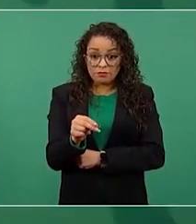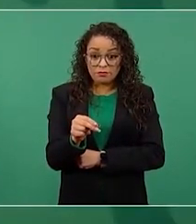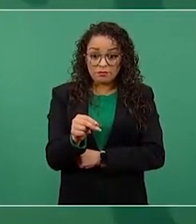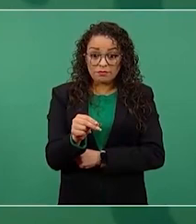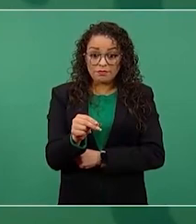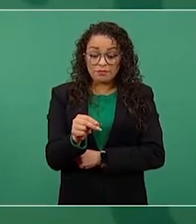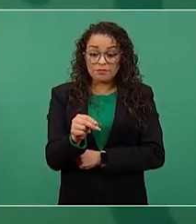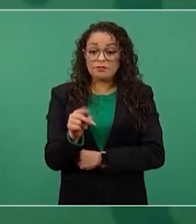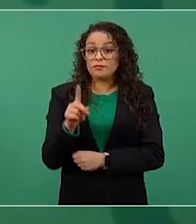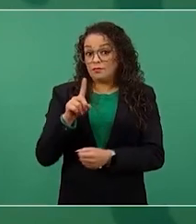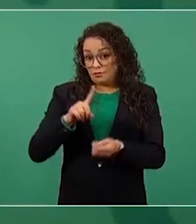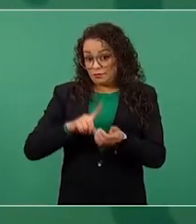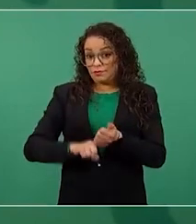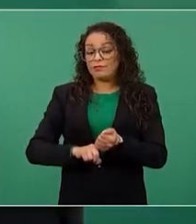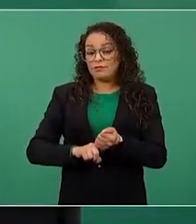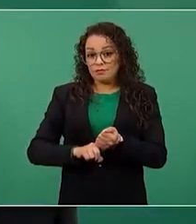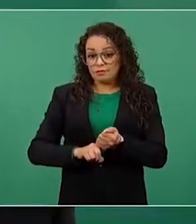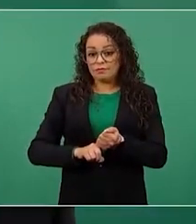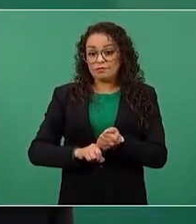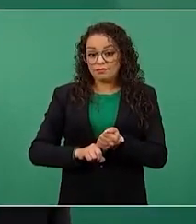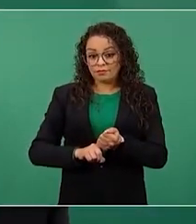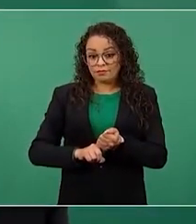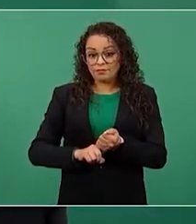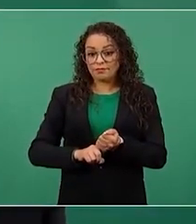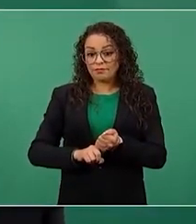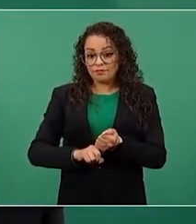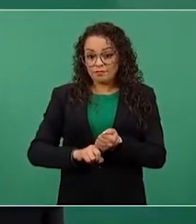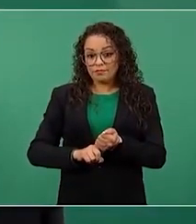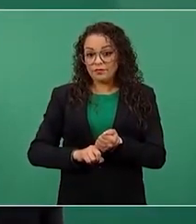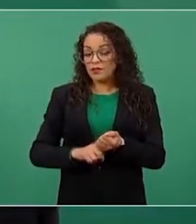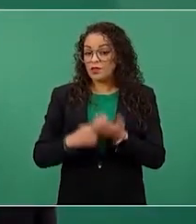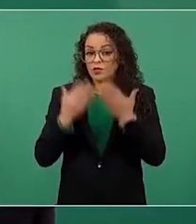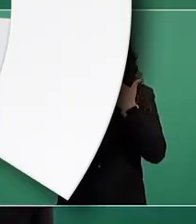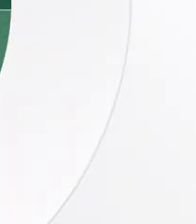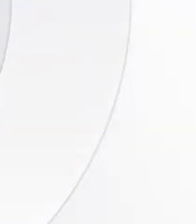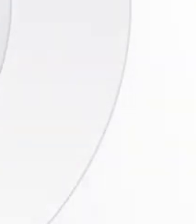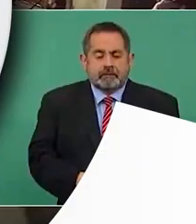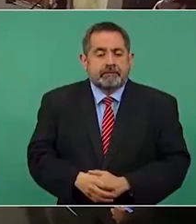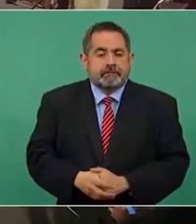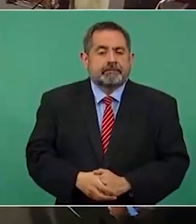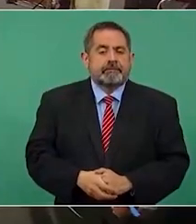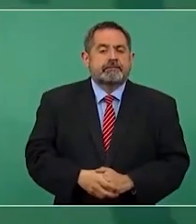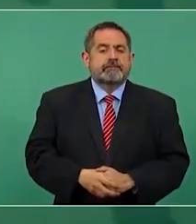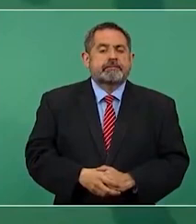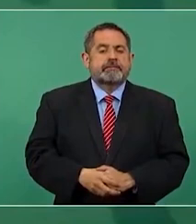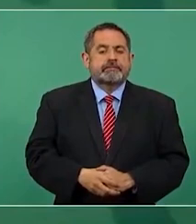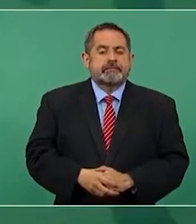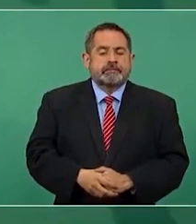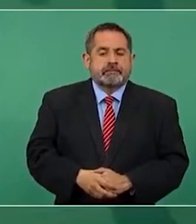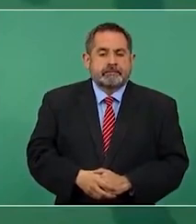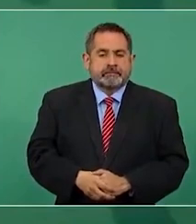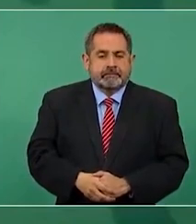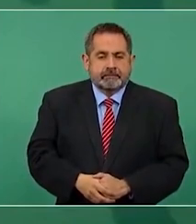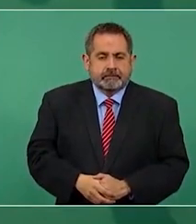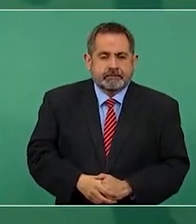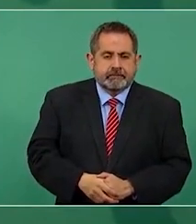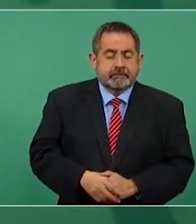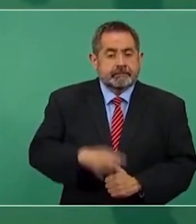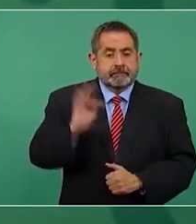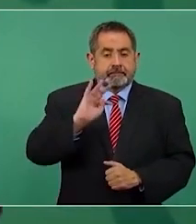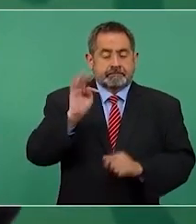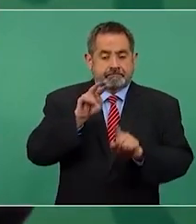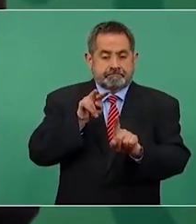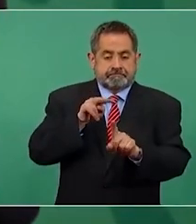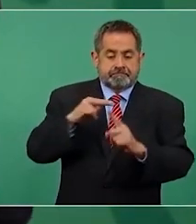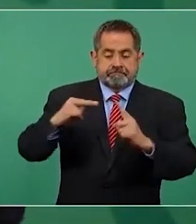es actuar de manera antidemocrática. A lo mejor no voy a ser objetivo,